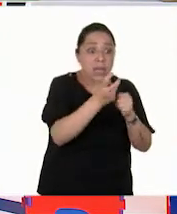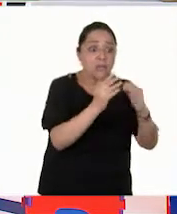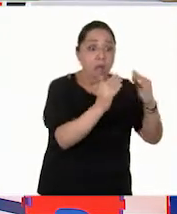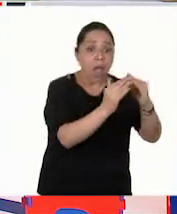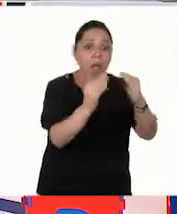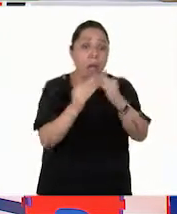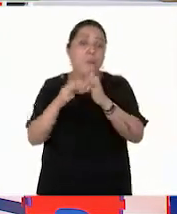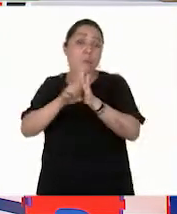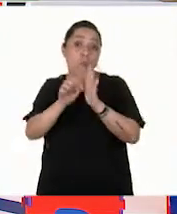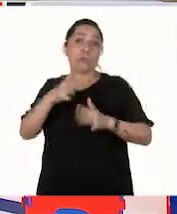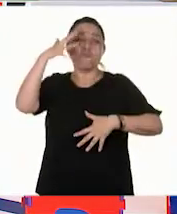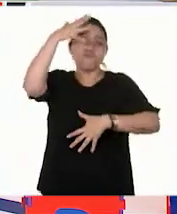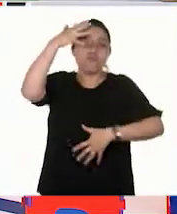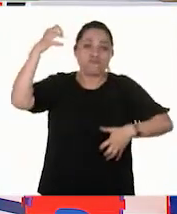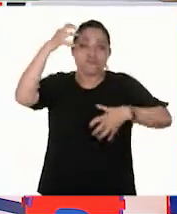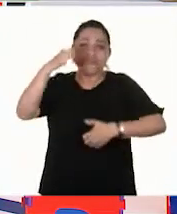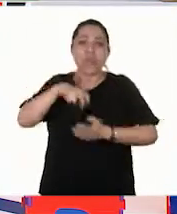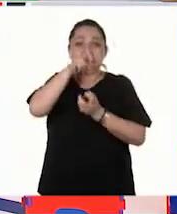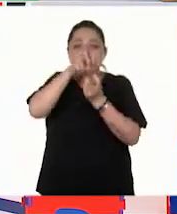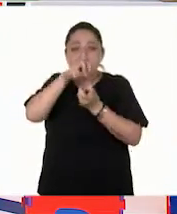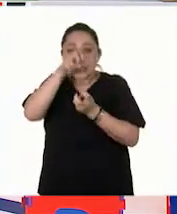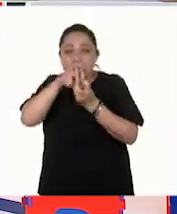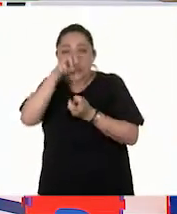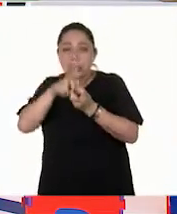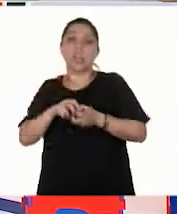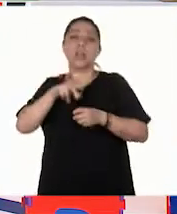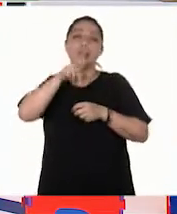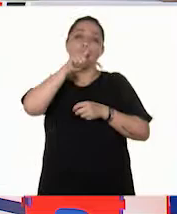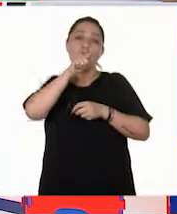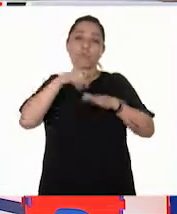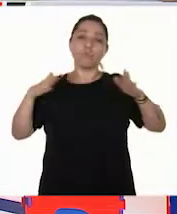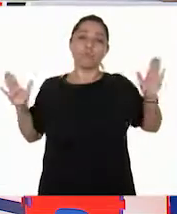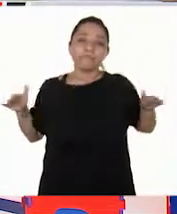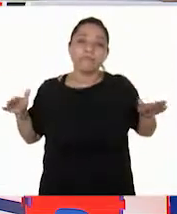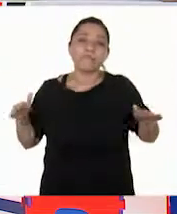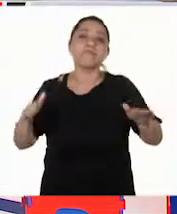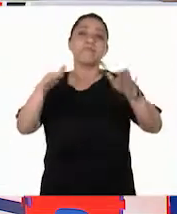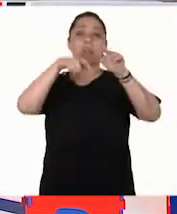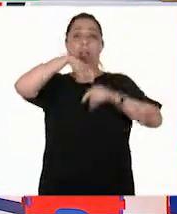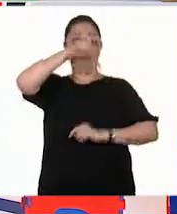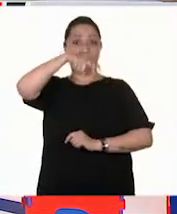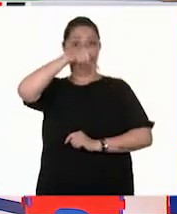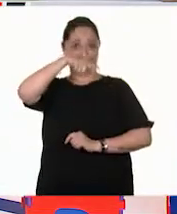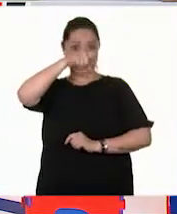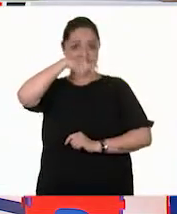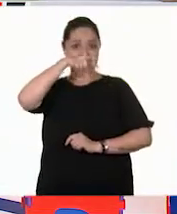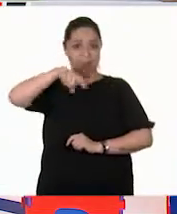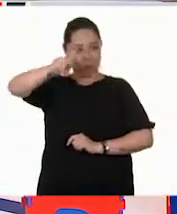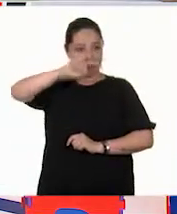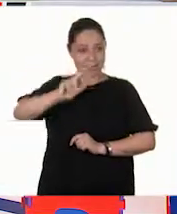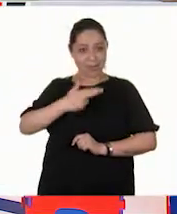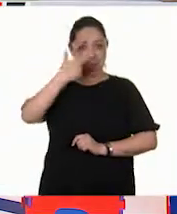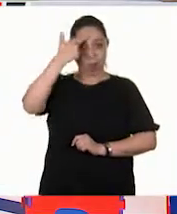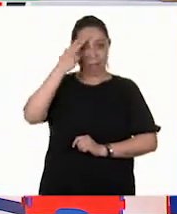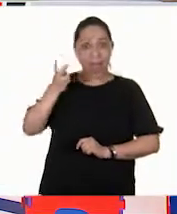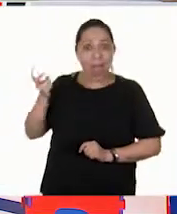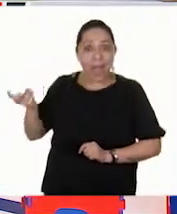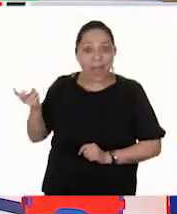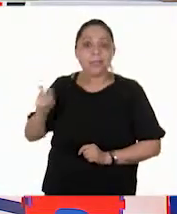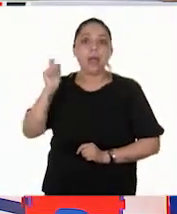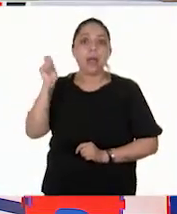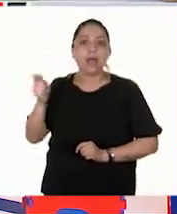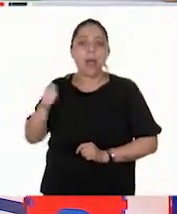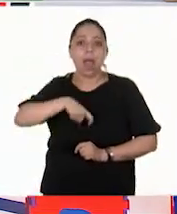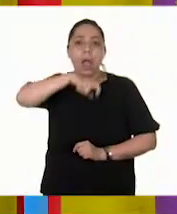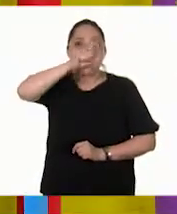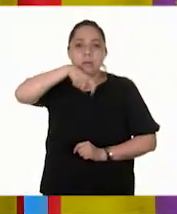simios, las ardillas, las aves. Una de mis favoritas es el águila real, seguramente van a recordar esa clase, donde es un ave muy